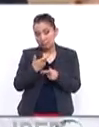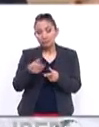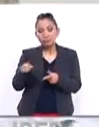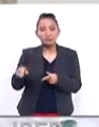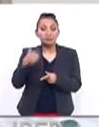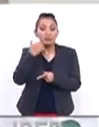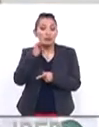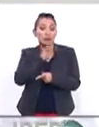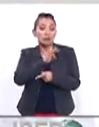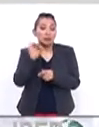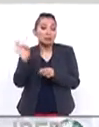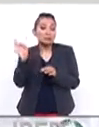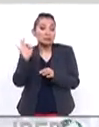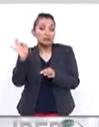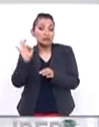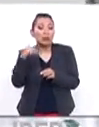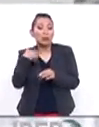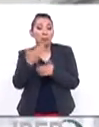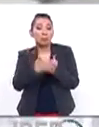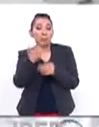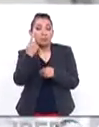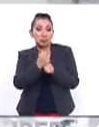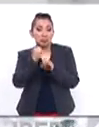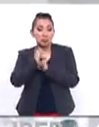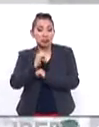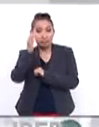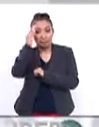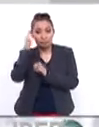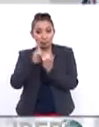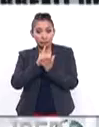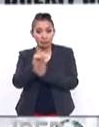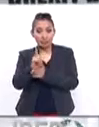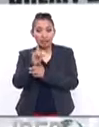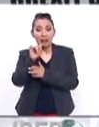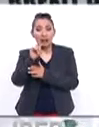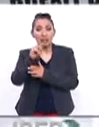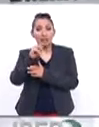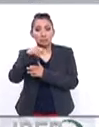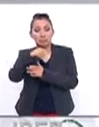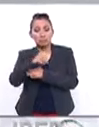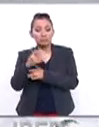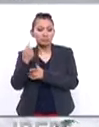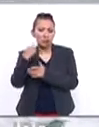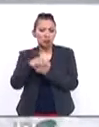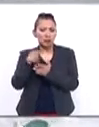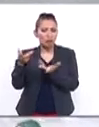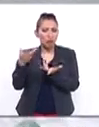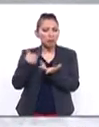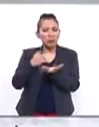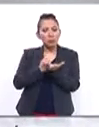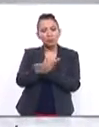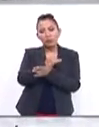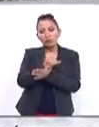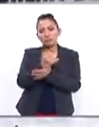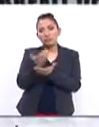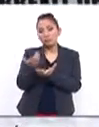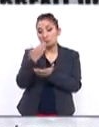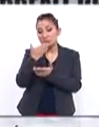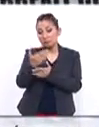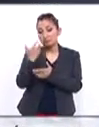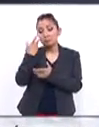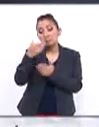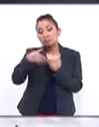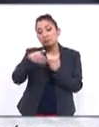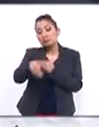que en mi opinión pueda haber la posibilidad de ser el próximo primer ministro y el regreso del laborismo. Entonces me parece que quedaron equilibrios muy inestables y que